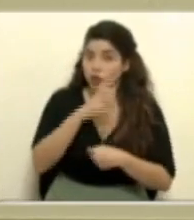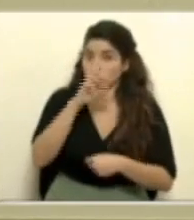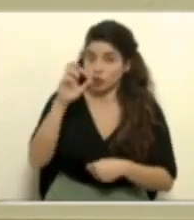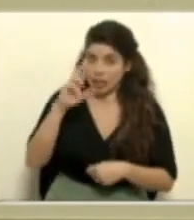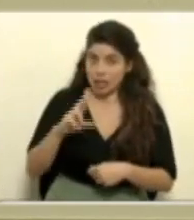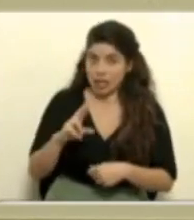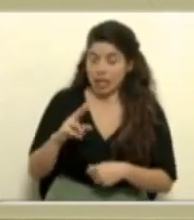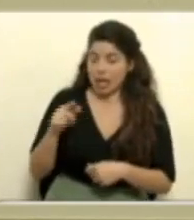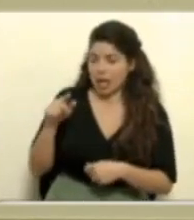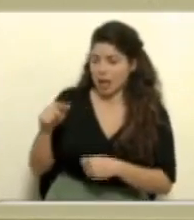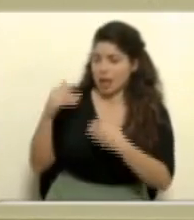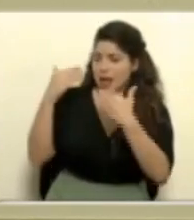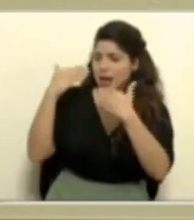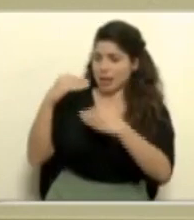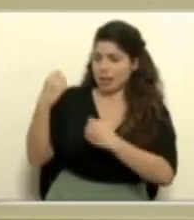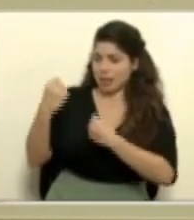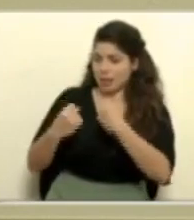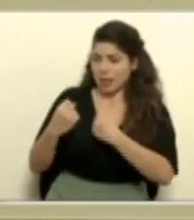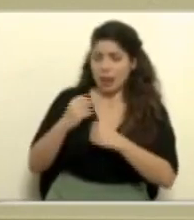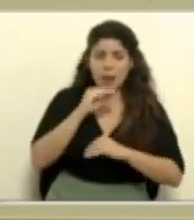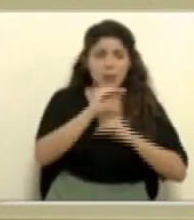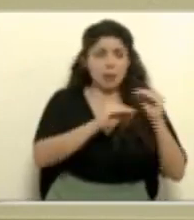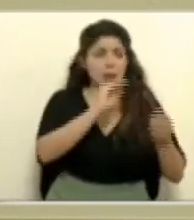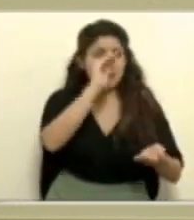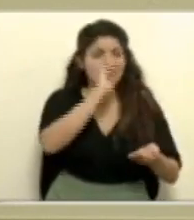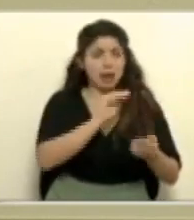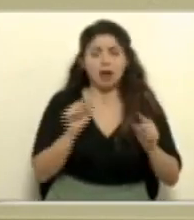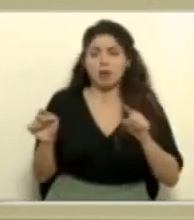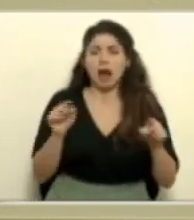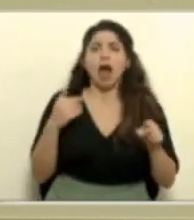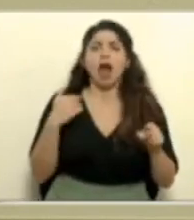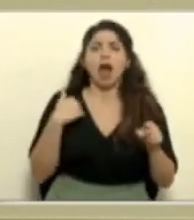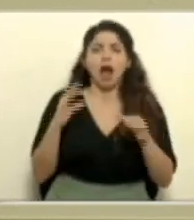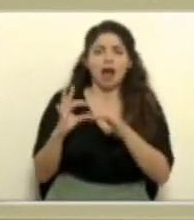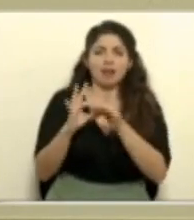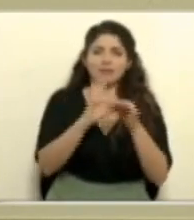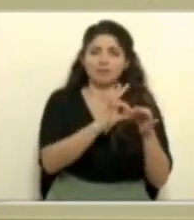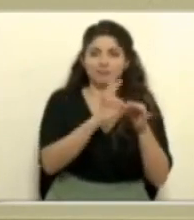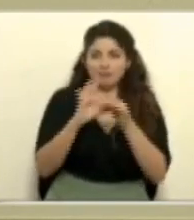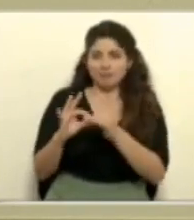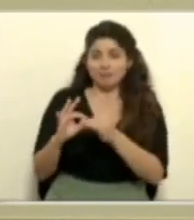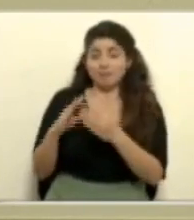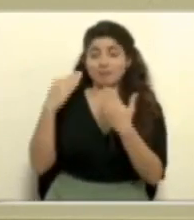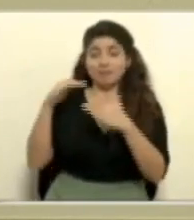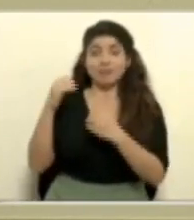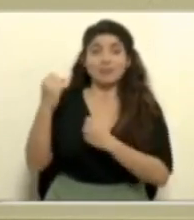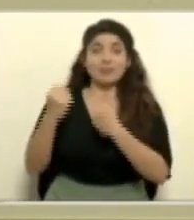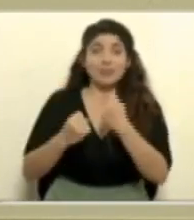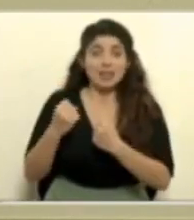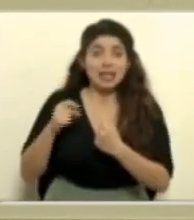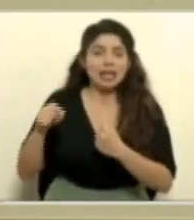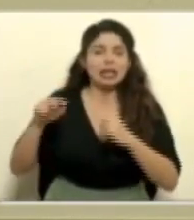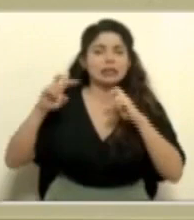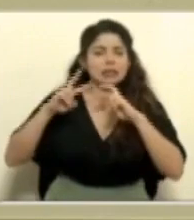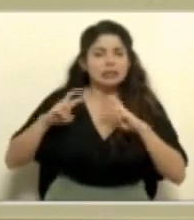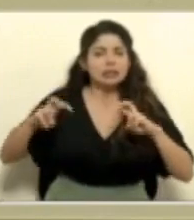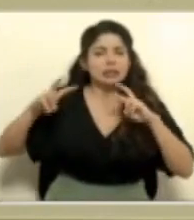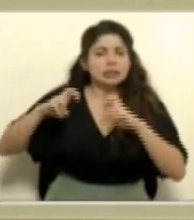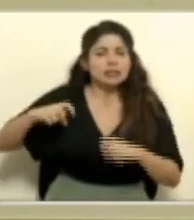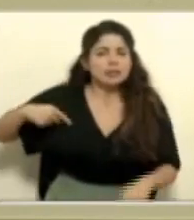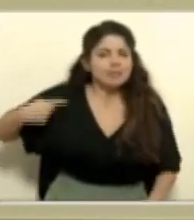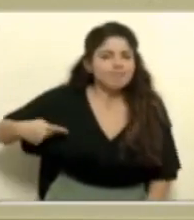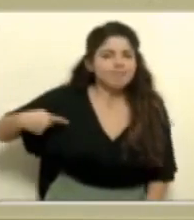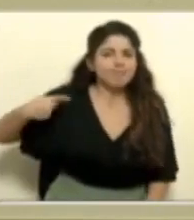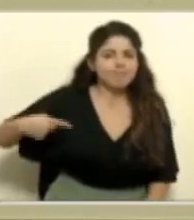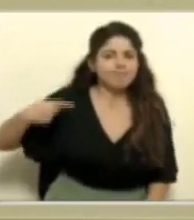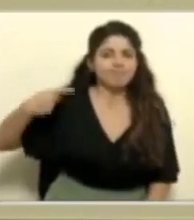restricción vehicular y disminución de contagios. Claro que al final la restricción vehicular es un tema que está en constante análisis, también se hacen